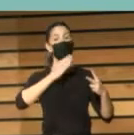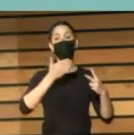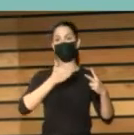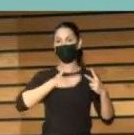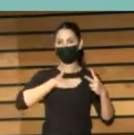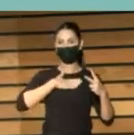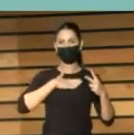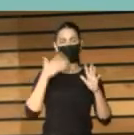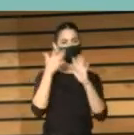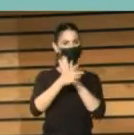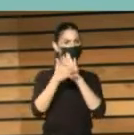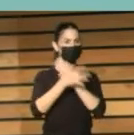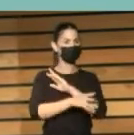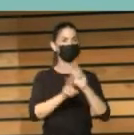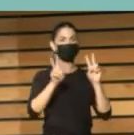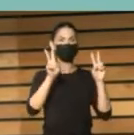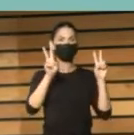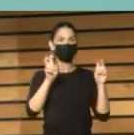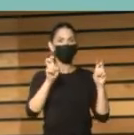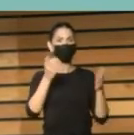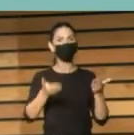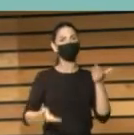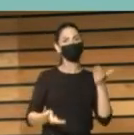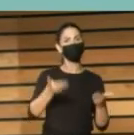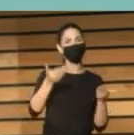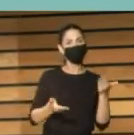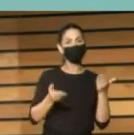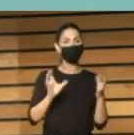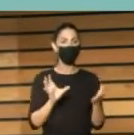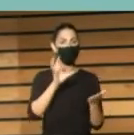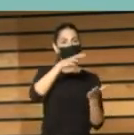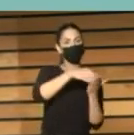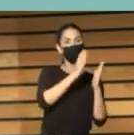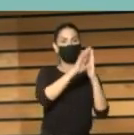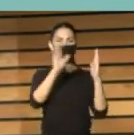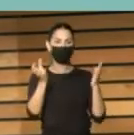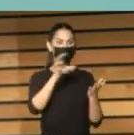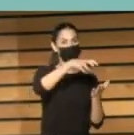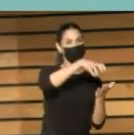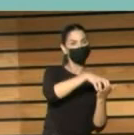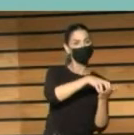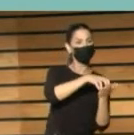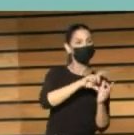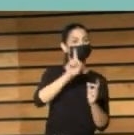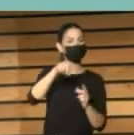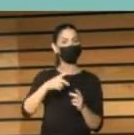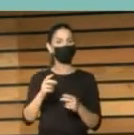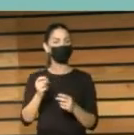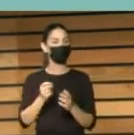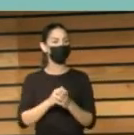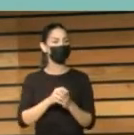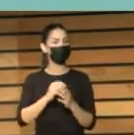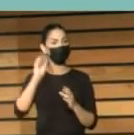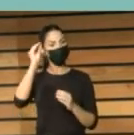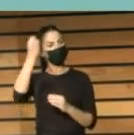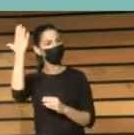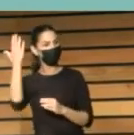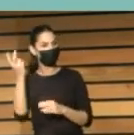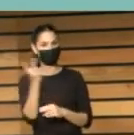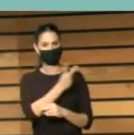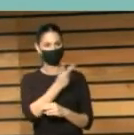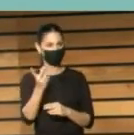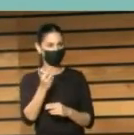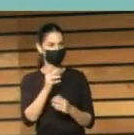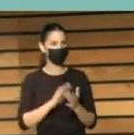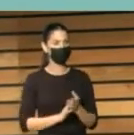es la búsqueda del equilibrio entre virtualidad y presencialidad de los servicios bibliotecarios, que ha venido agudizada más con la